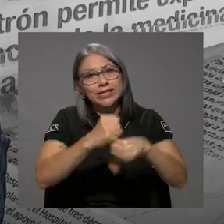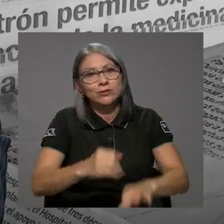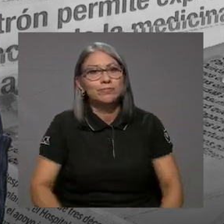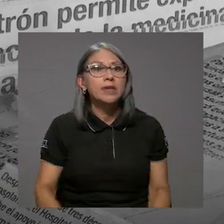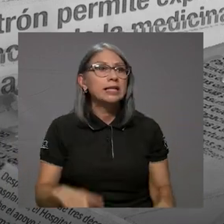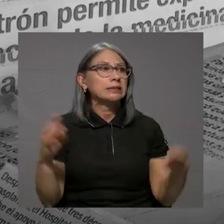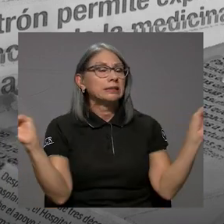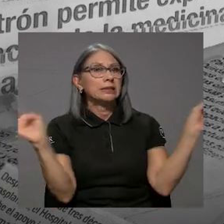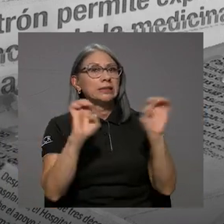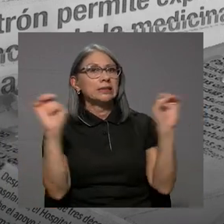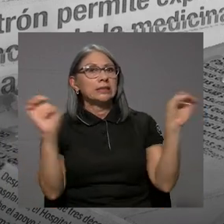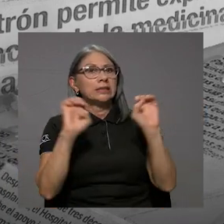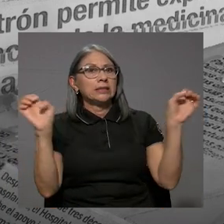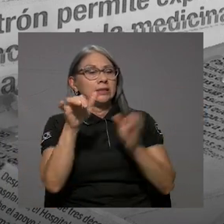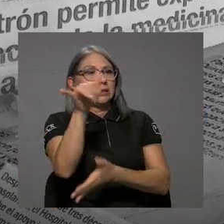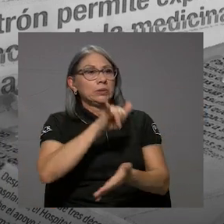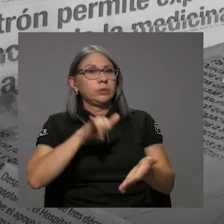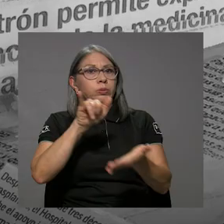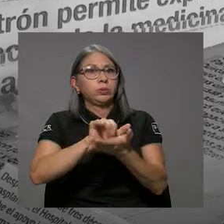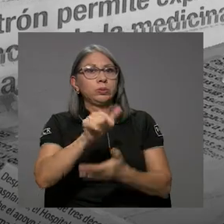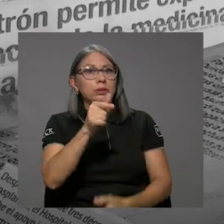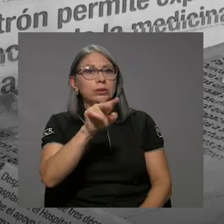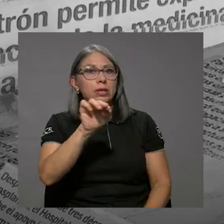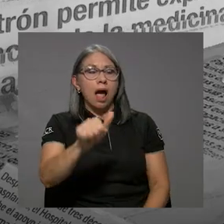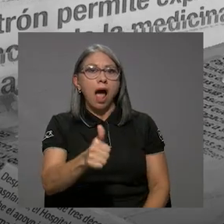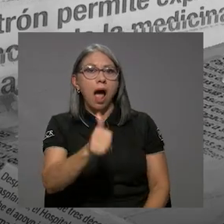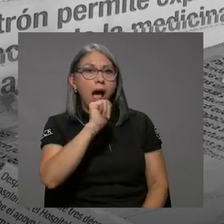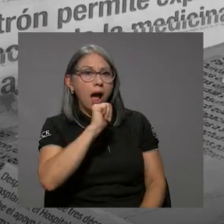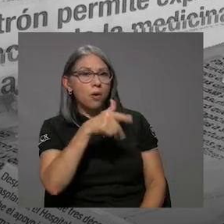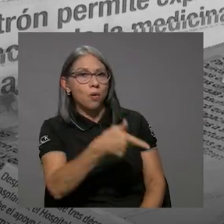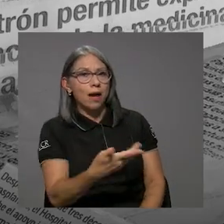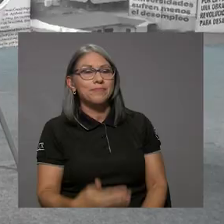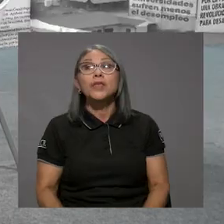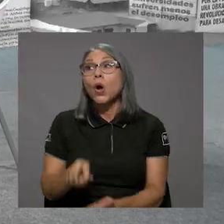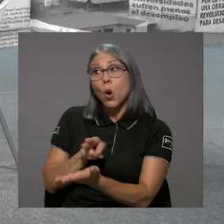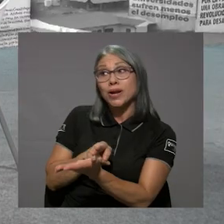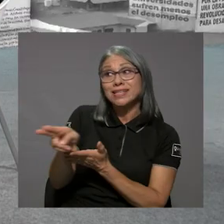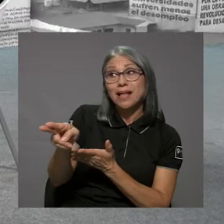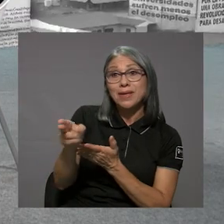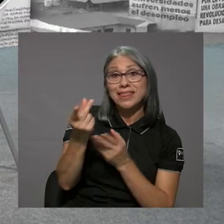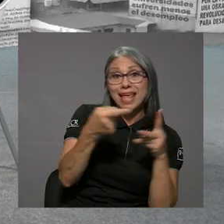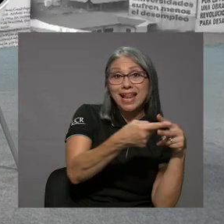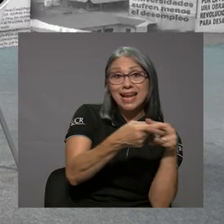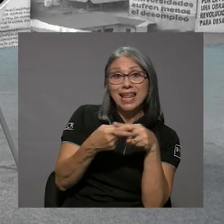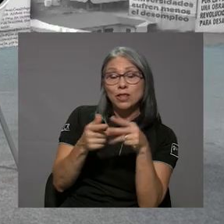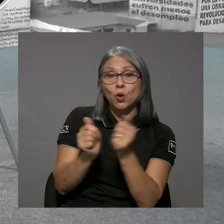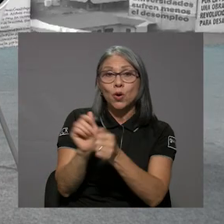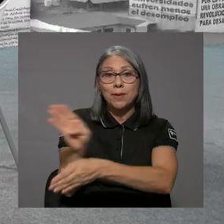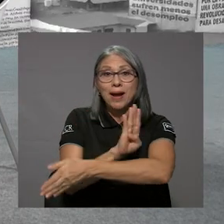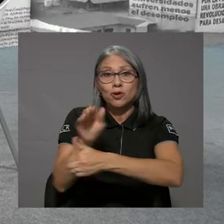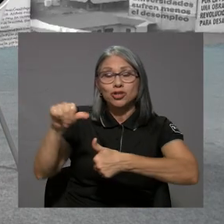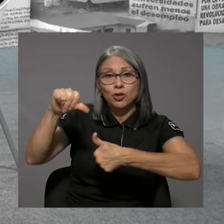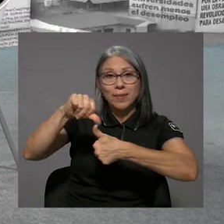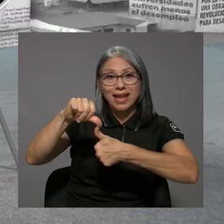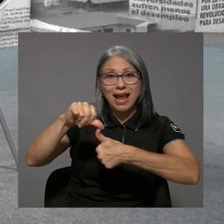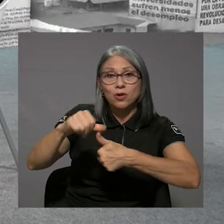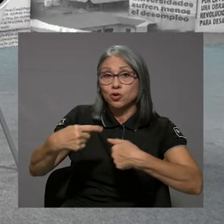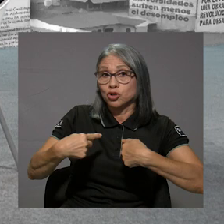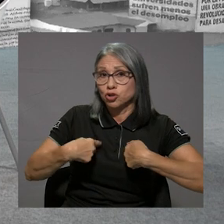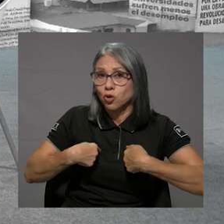¿Emergencia en el gran área metropolitana de agua? Bueno, honestamente, el crédito con el Banco Centroamericano,